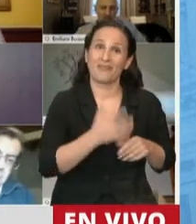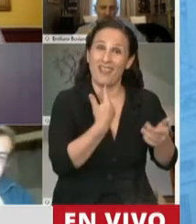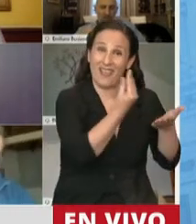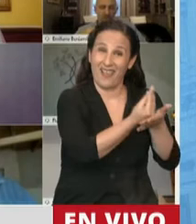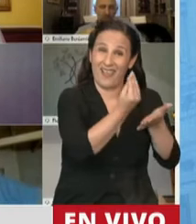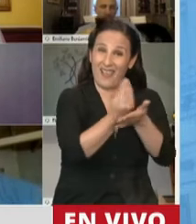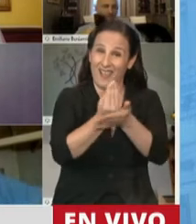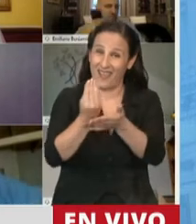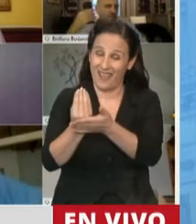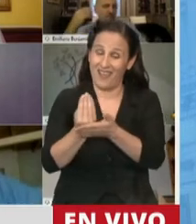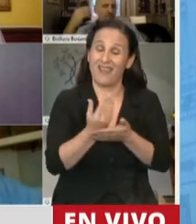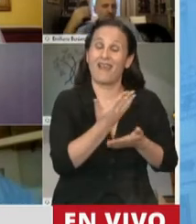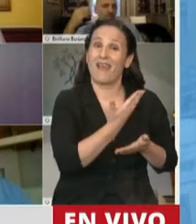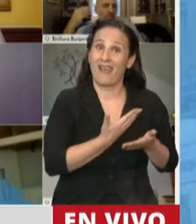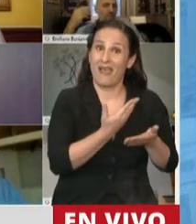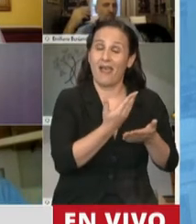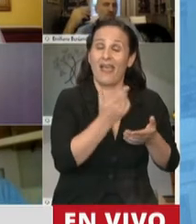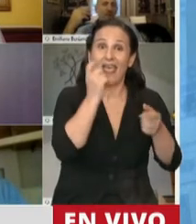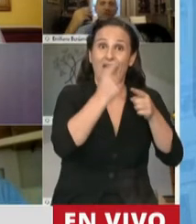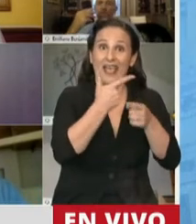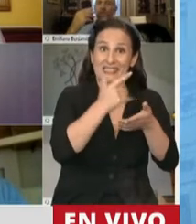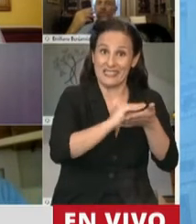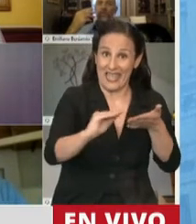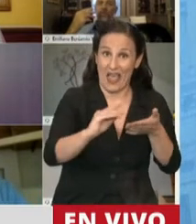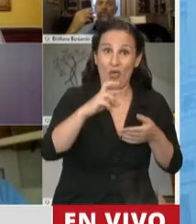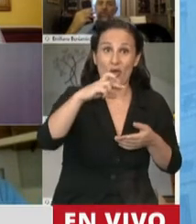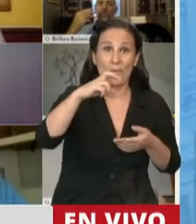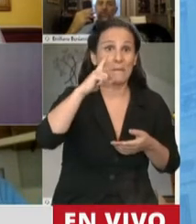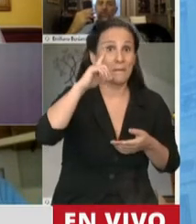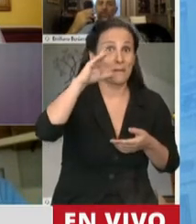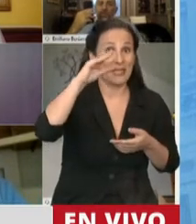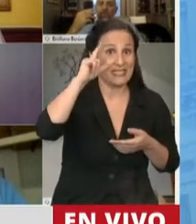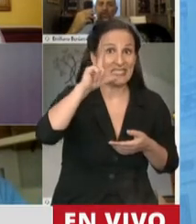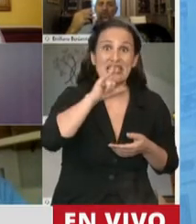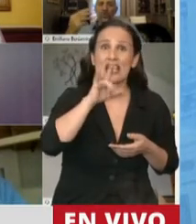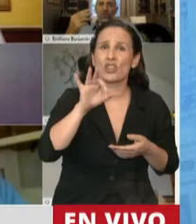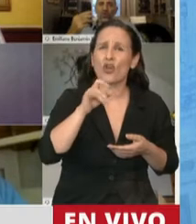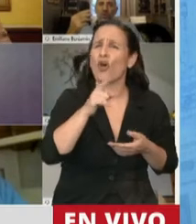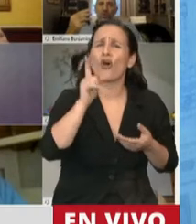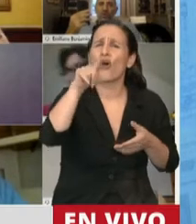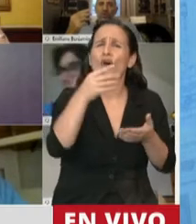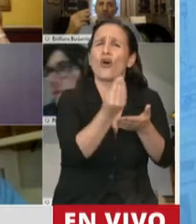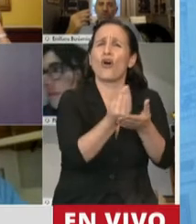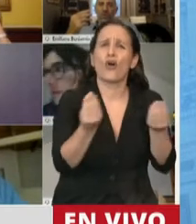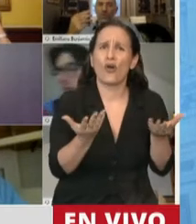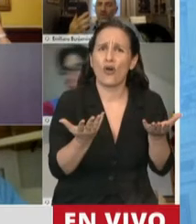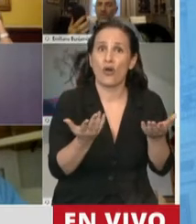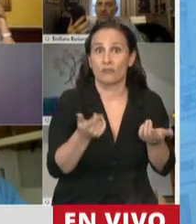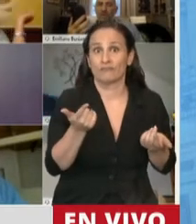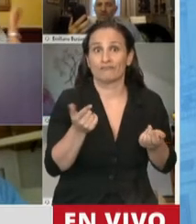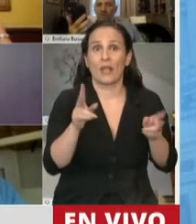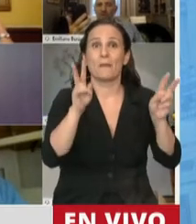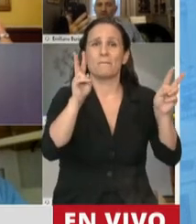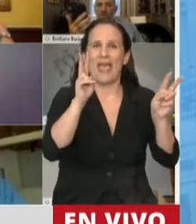públicos, el ex senador Pichetto fue votado por el